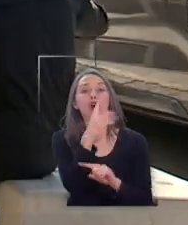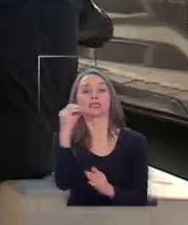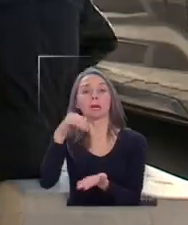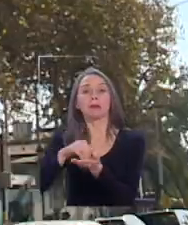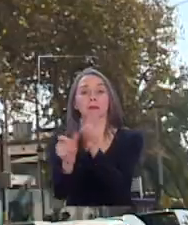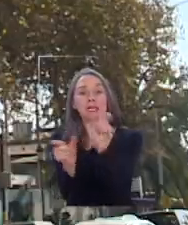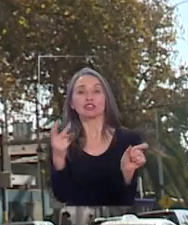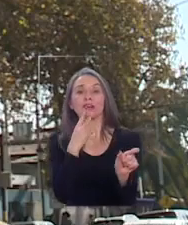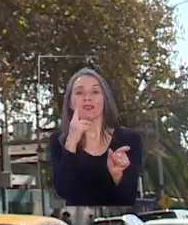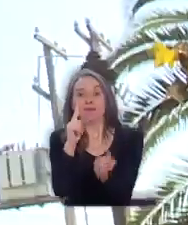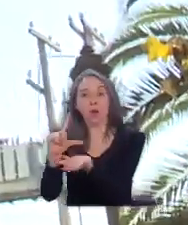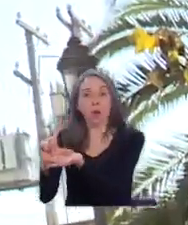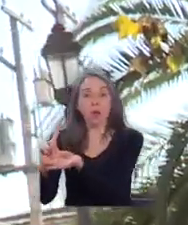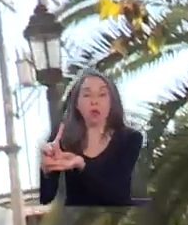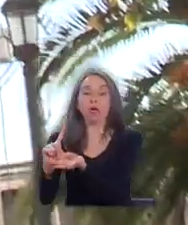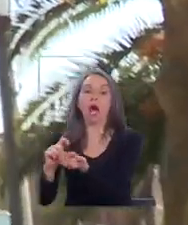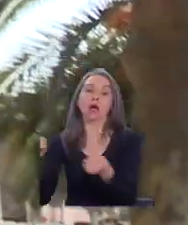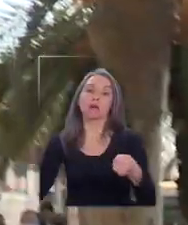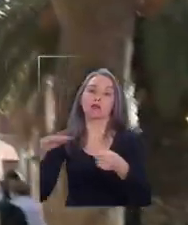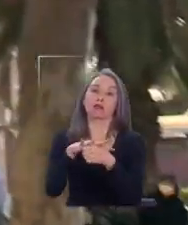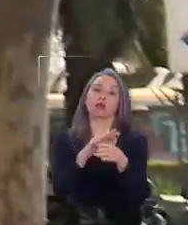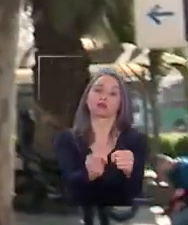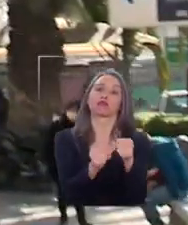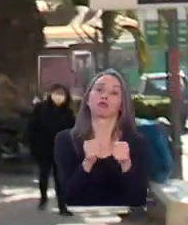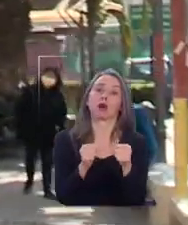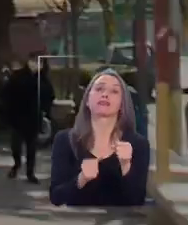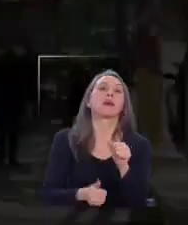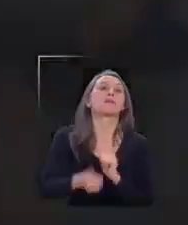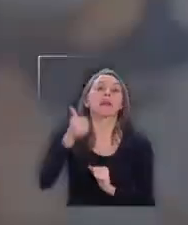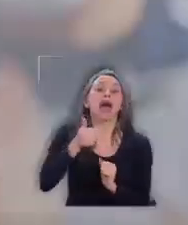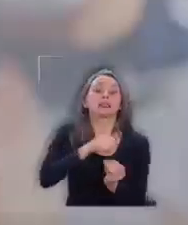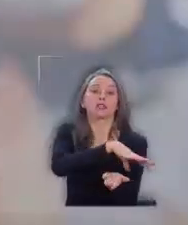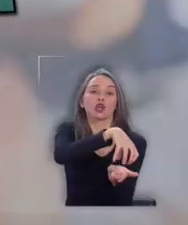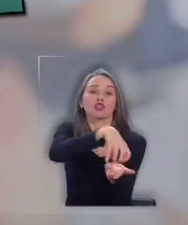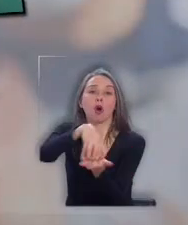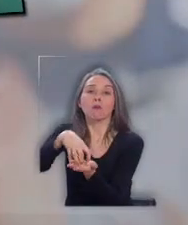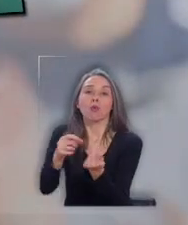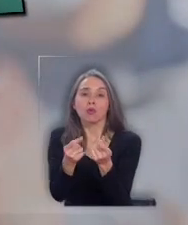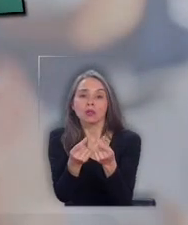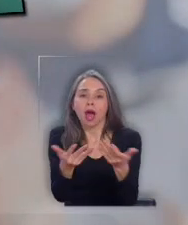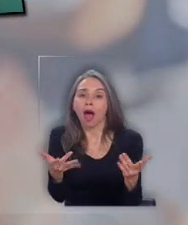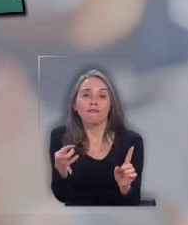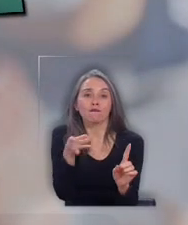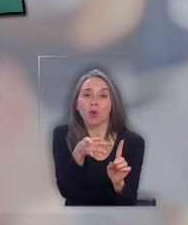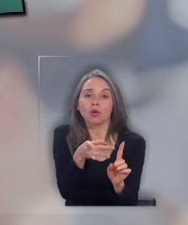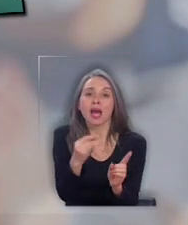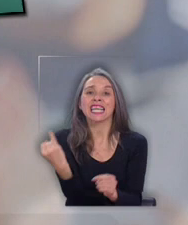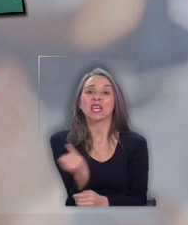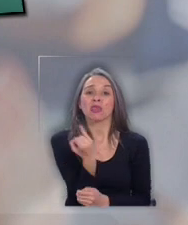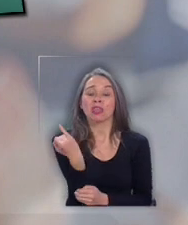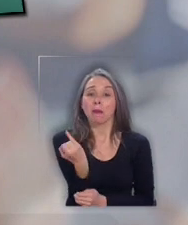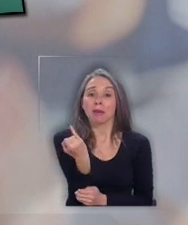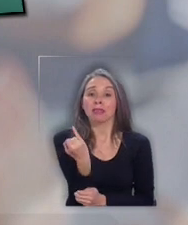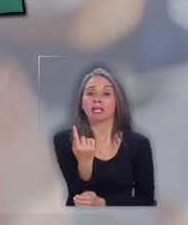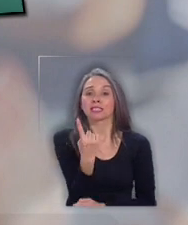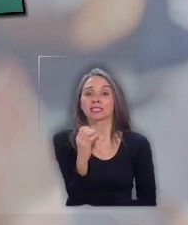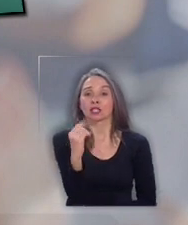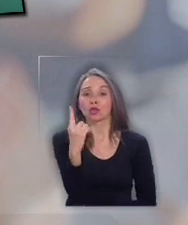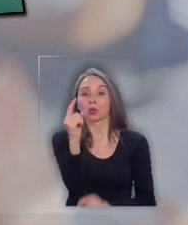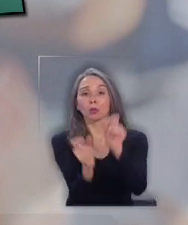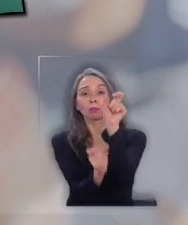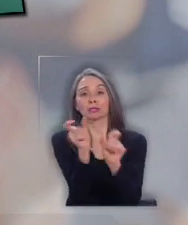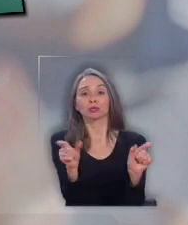habitantes, ha golpeado con fuerza principalmente a comunas vulnerables. Por ejemplo, Independencia, que alcanzó una tasa de 101